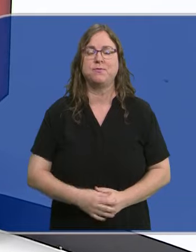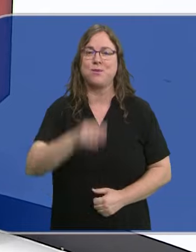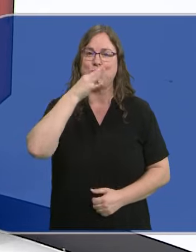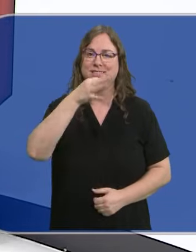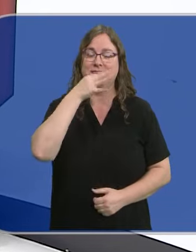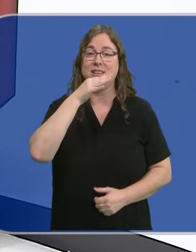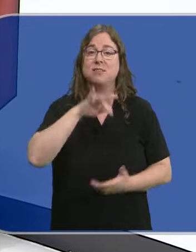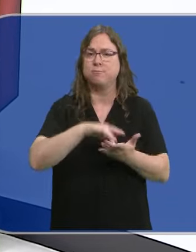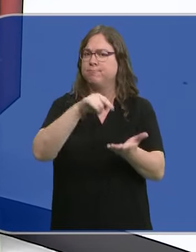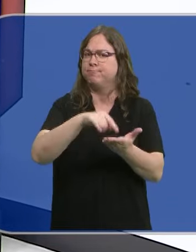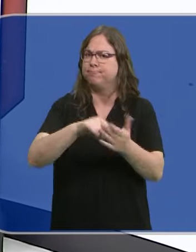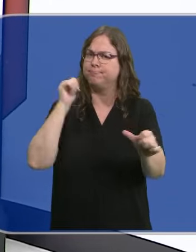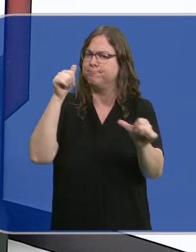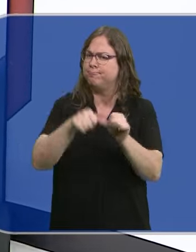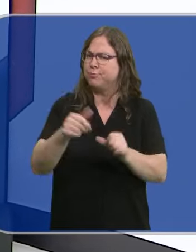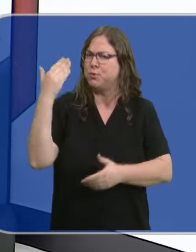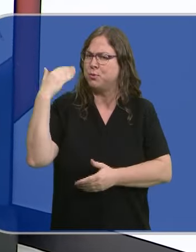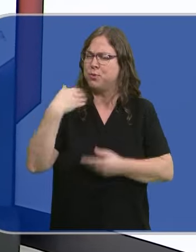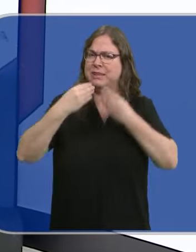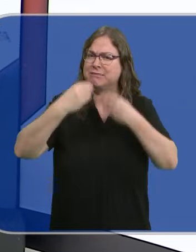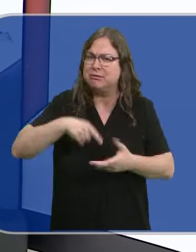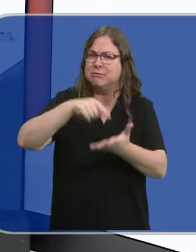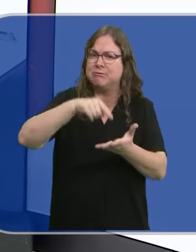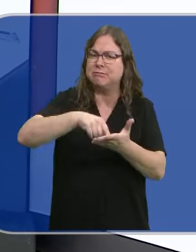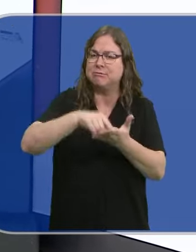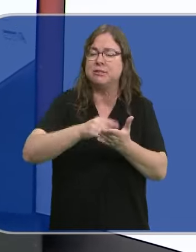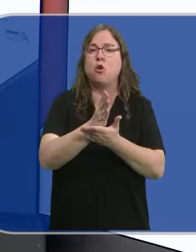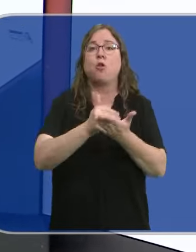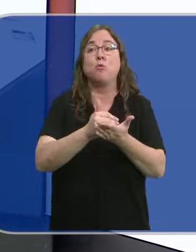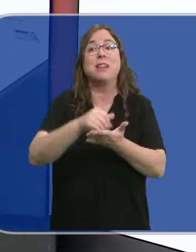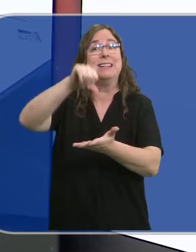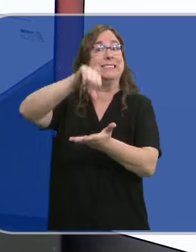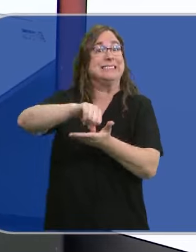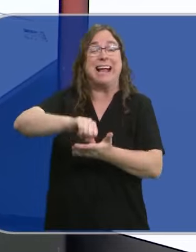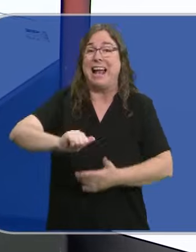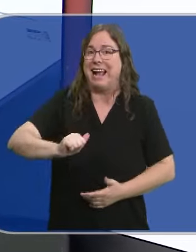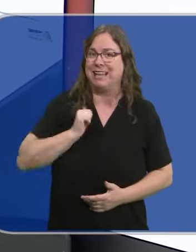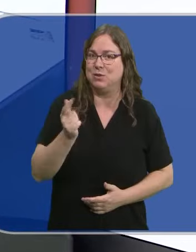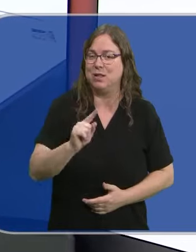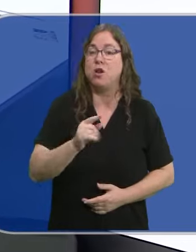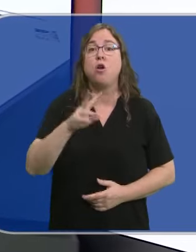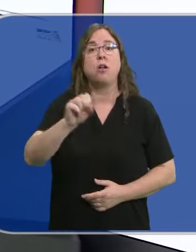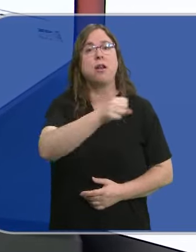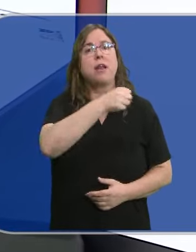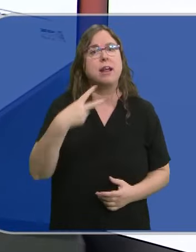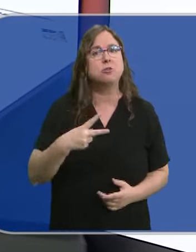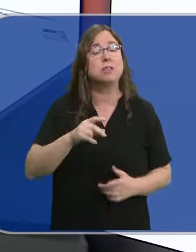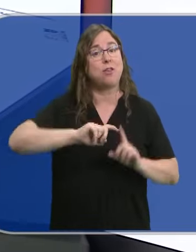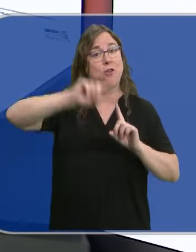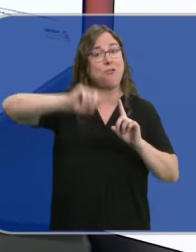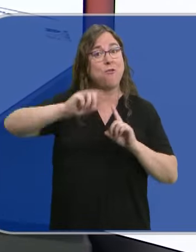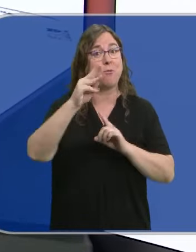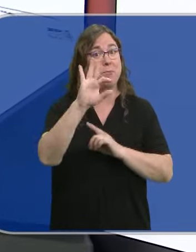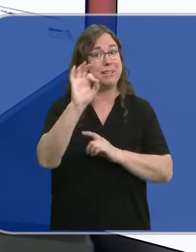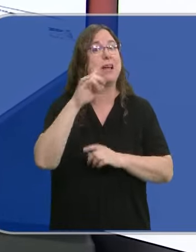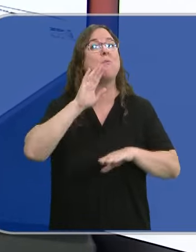Buenas tardes, una reivindicación histórica en nuestra comunidad que no ha sido la sede de este encuentro por casualidad. Los buenos resultados en el informe PISA